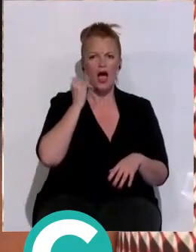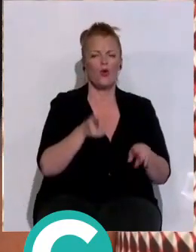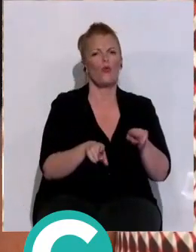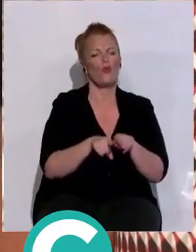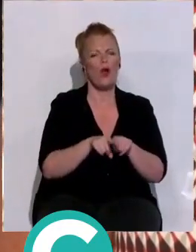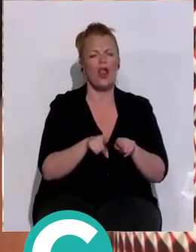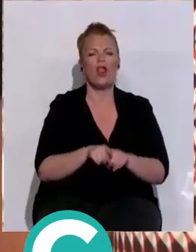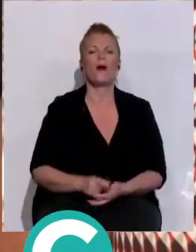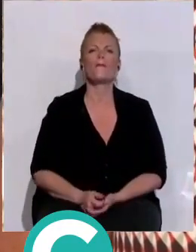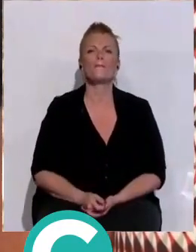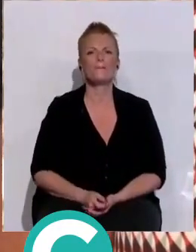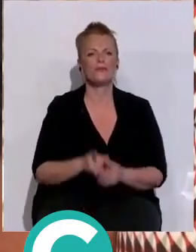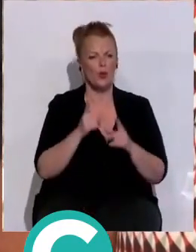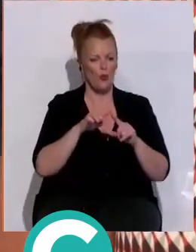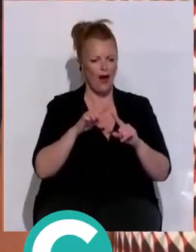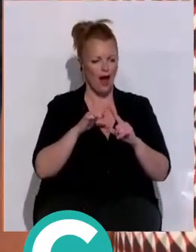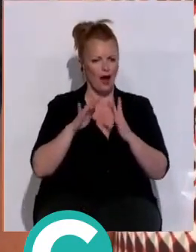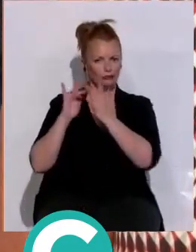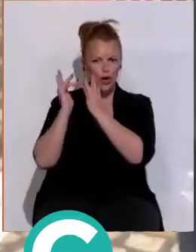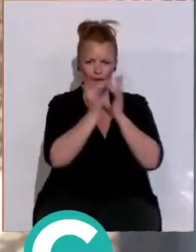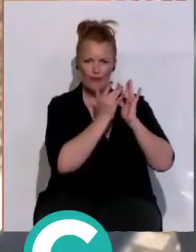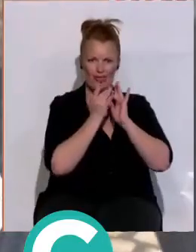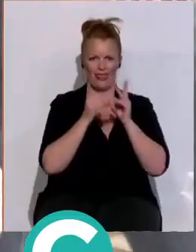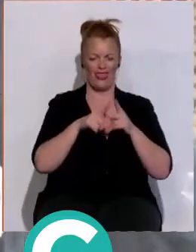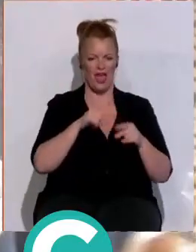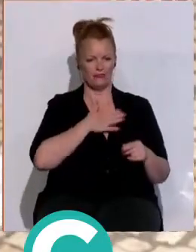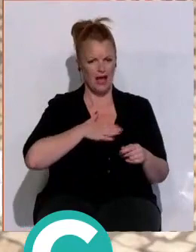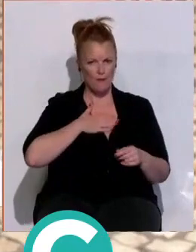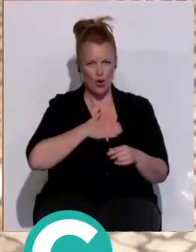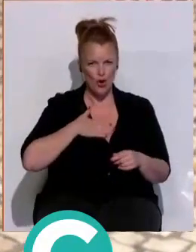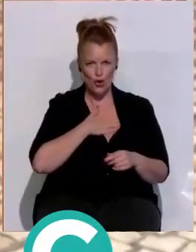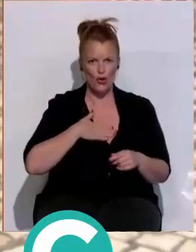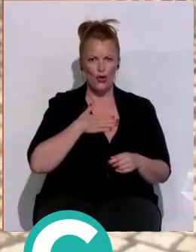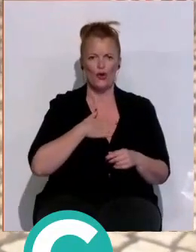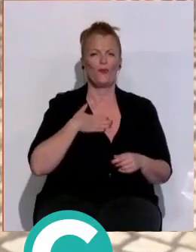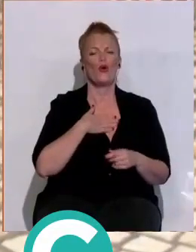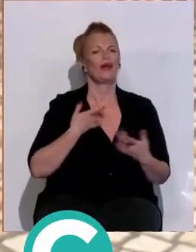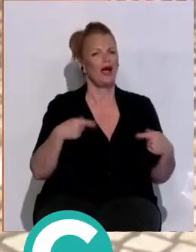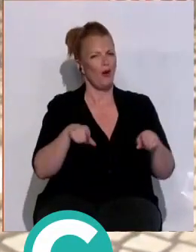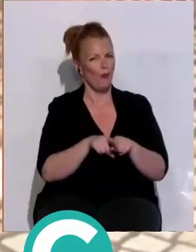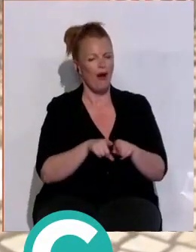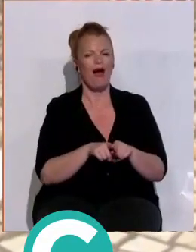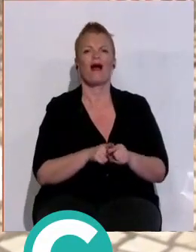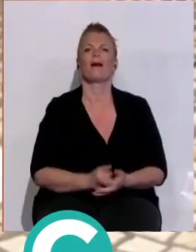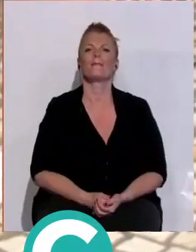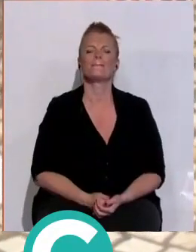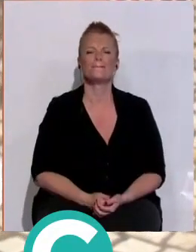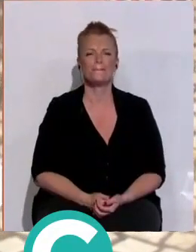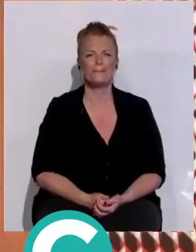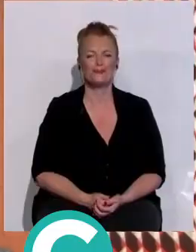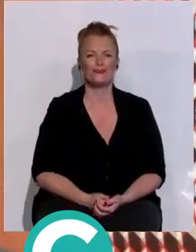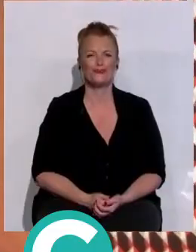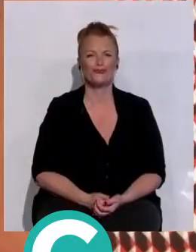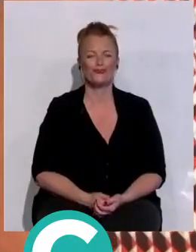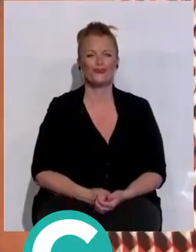lineal en el tiempo, que además ponga en valor todo el patrimonio cultural que tiene Cádiz, que pueda haber una convivencia